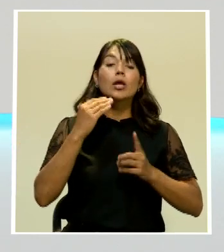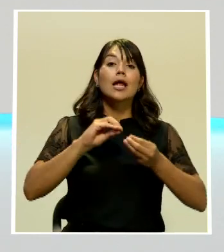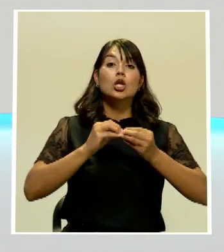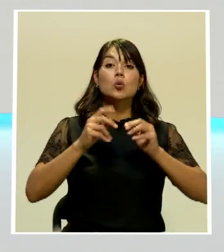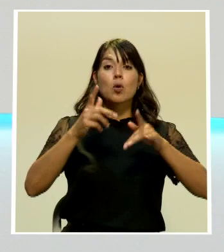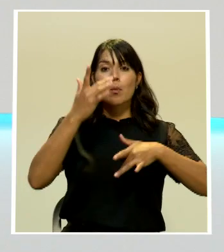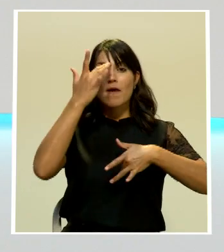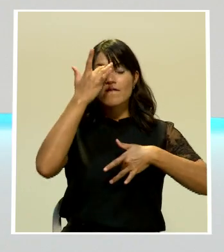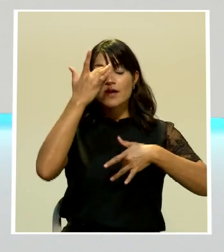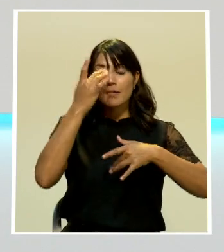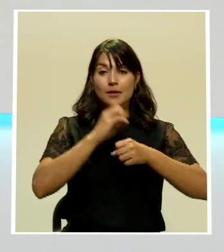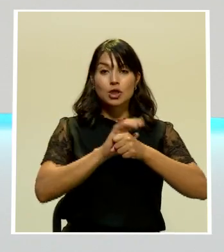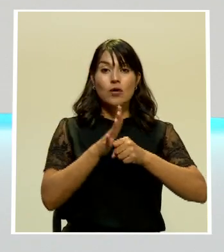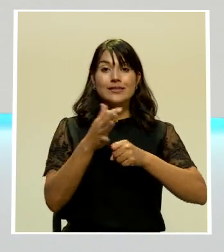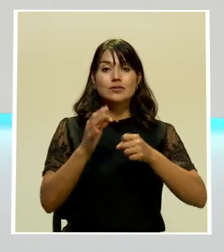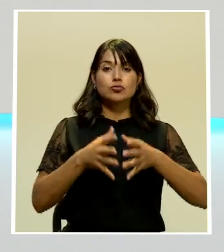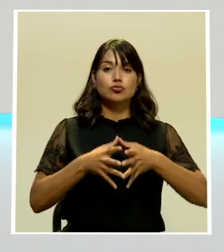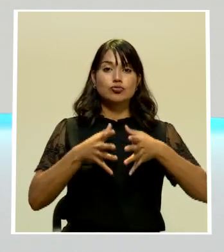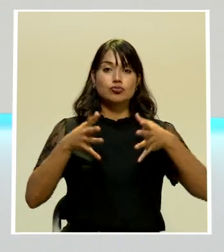contagios de la COVID-19